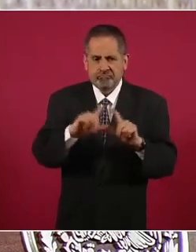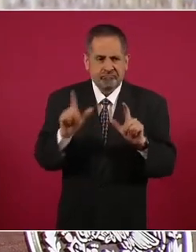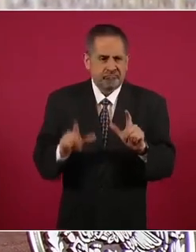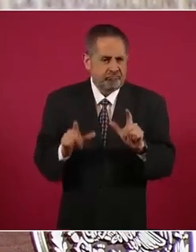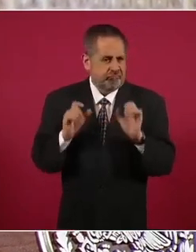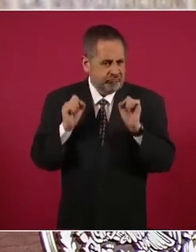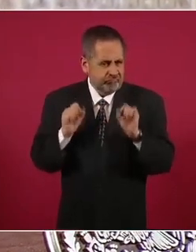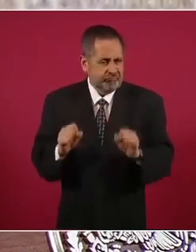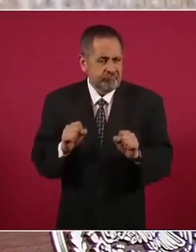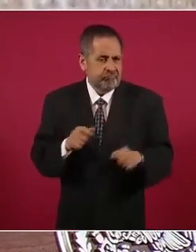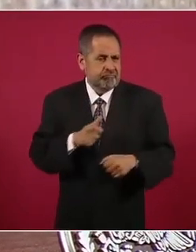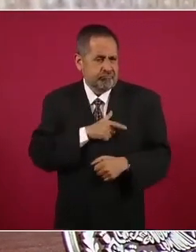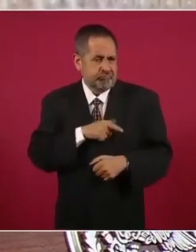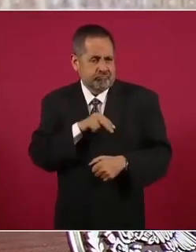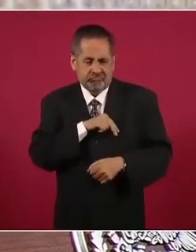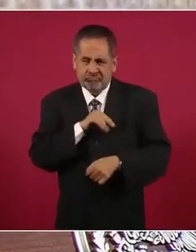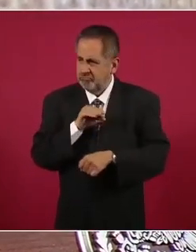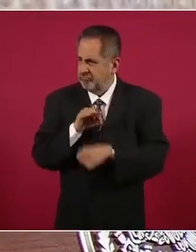la Guardia,